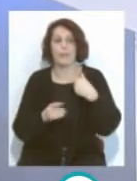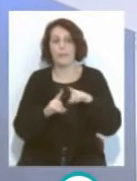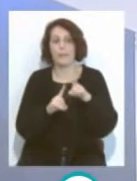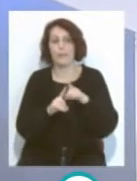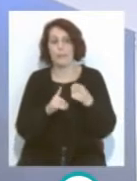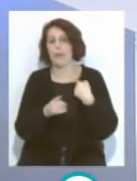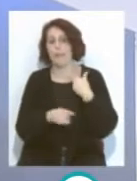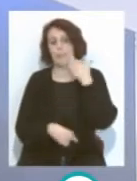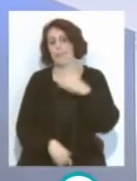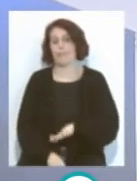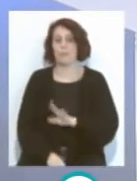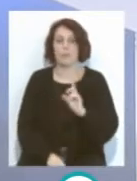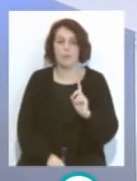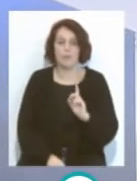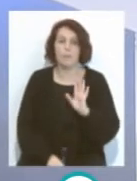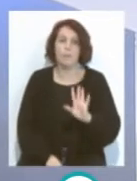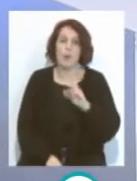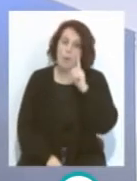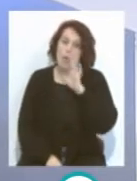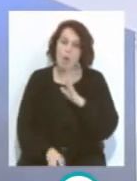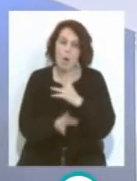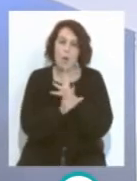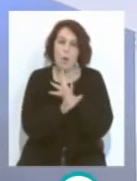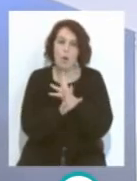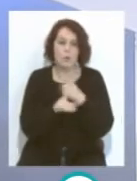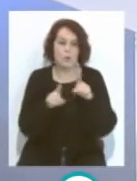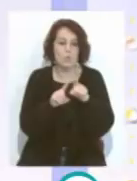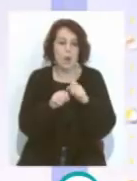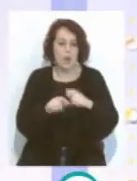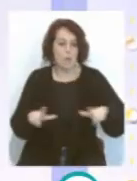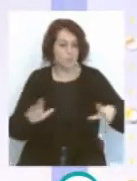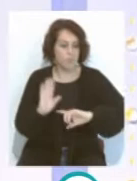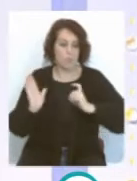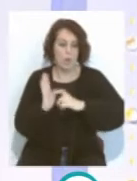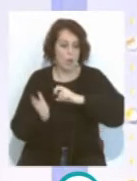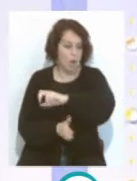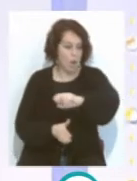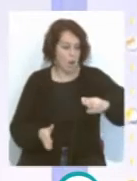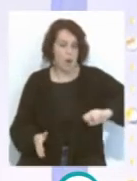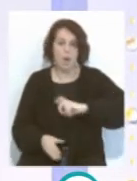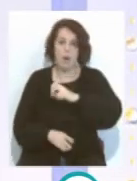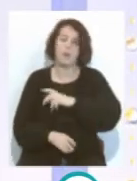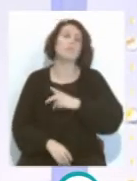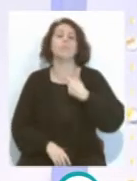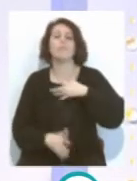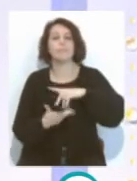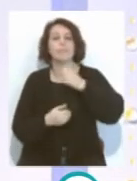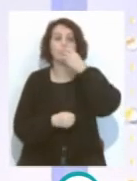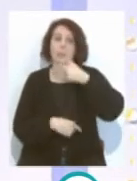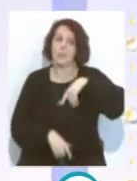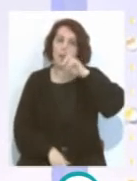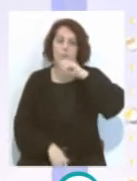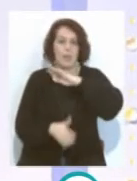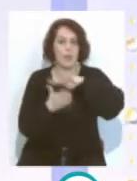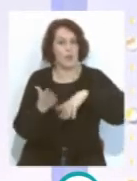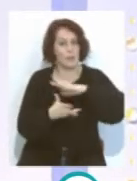odiosas además, pero sí me parece un jugador de todo el campo. Una buena noticia dentro de las pocas que tiene este año el